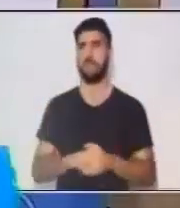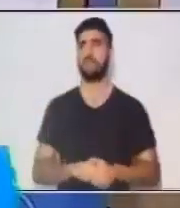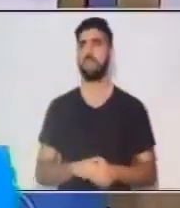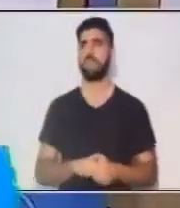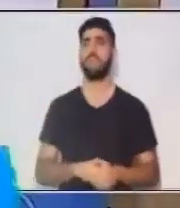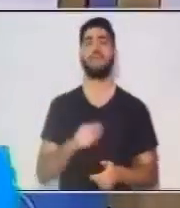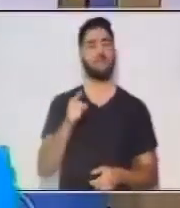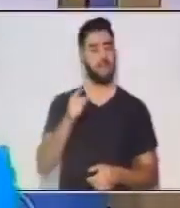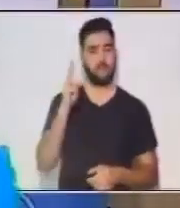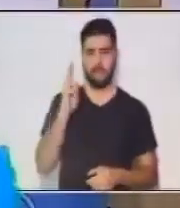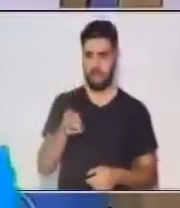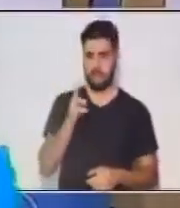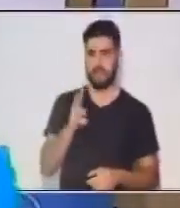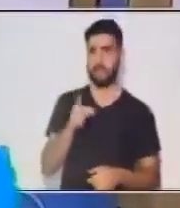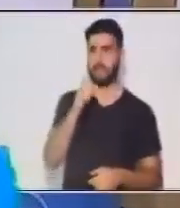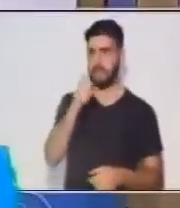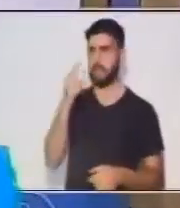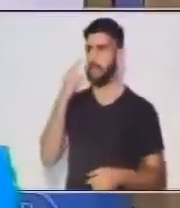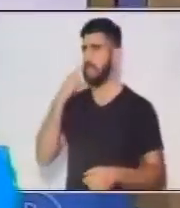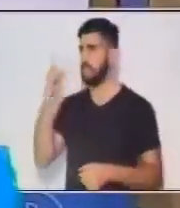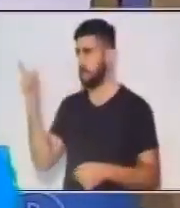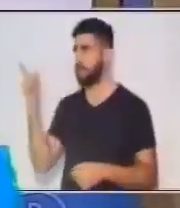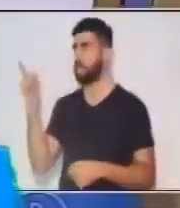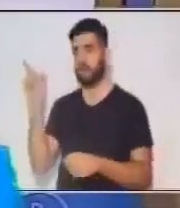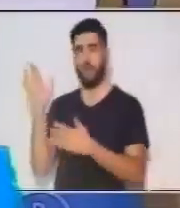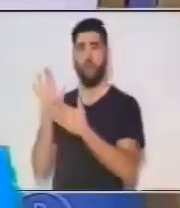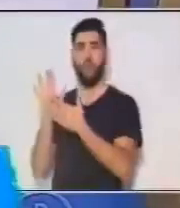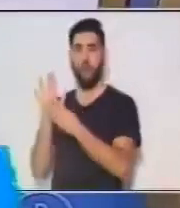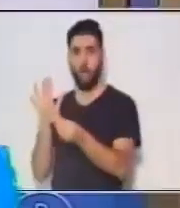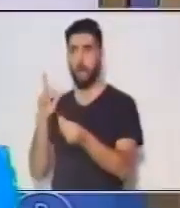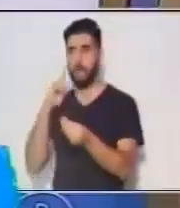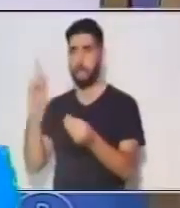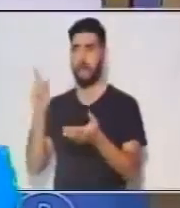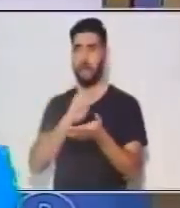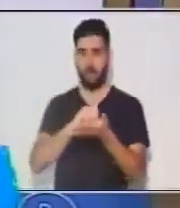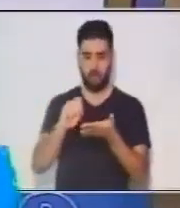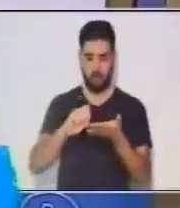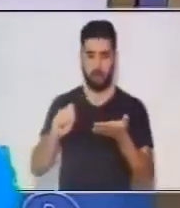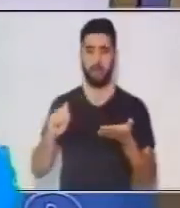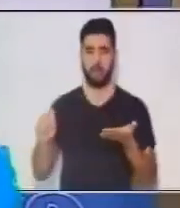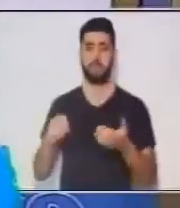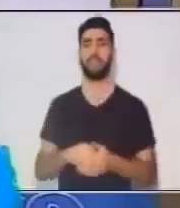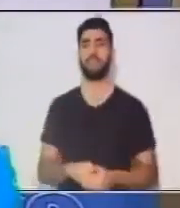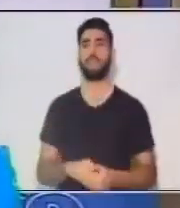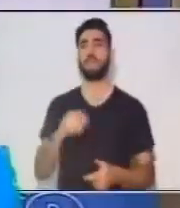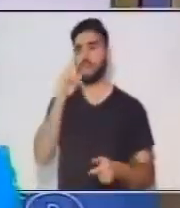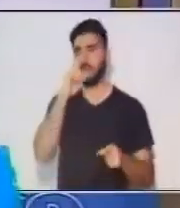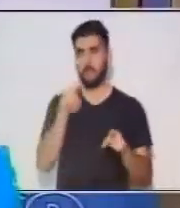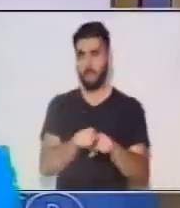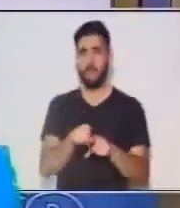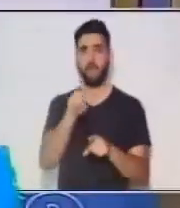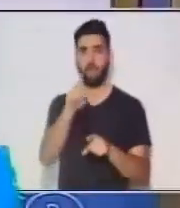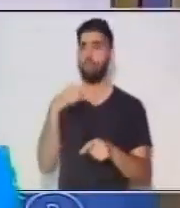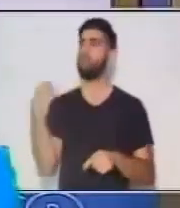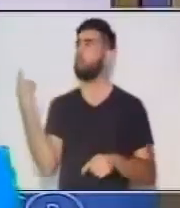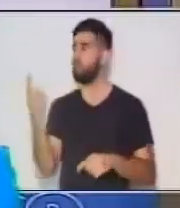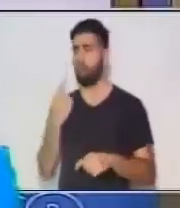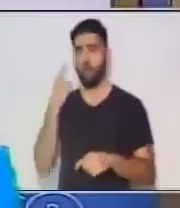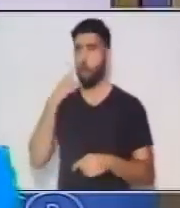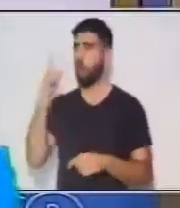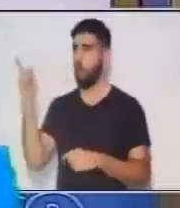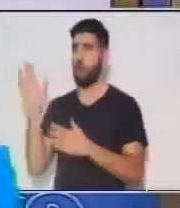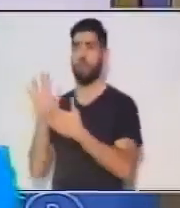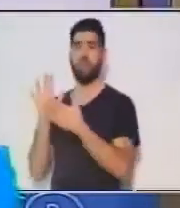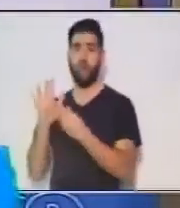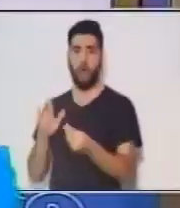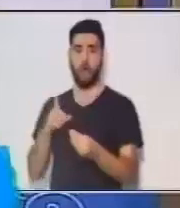Siempre apunten lo que vamos a ver aquí. Vengan presentes en guardar todos sus apuntes en un folder, en una cajita,